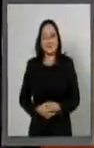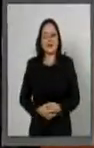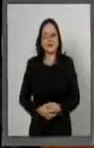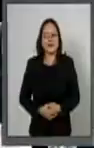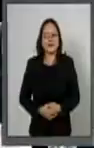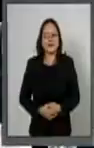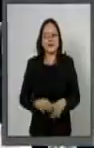Muchas gracias.